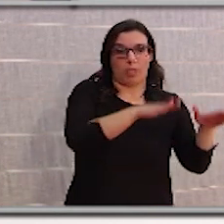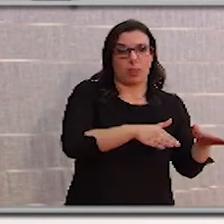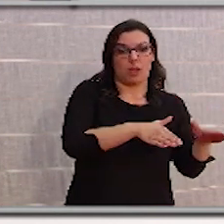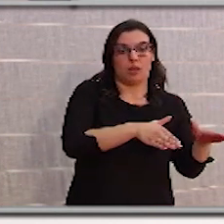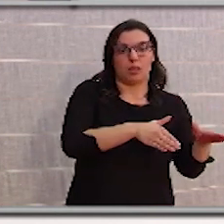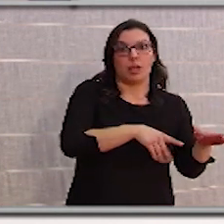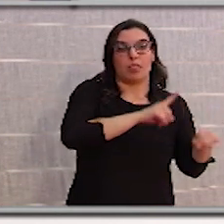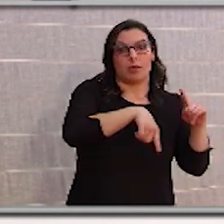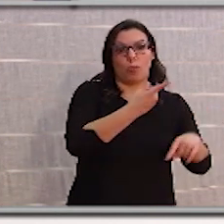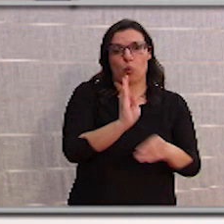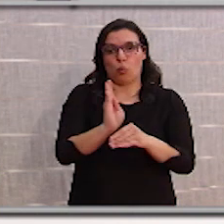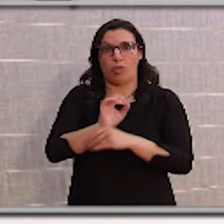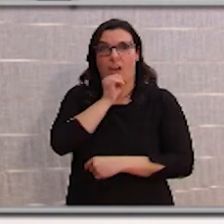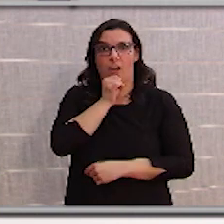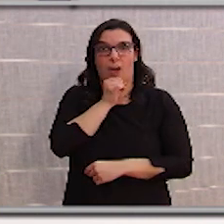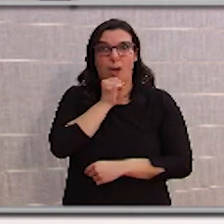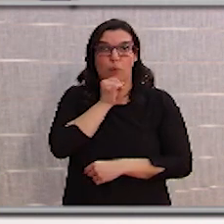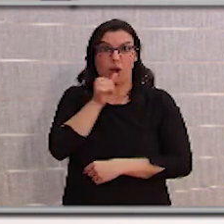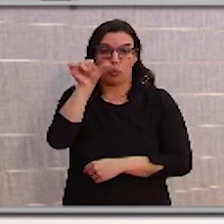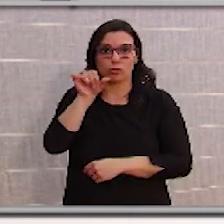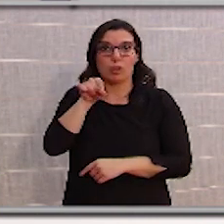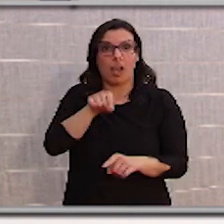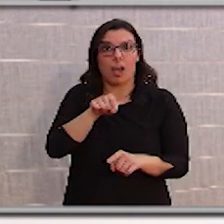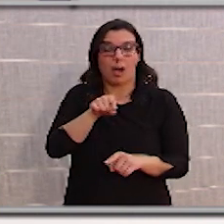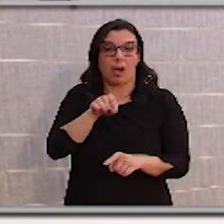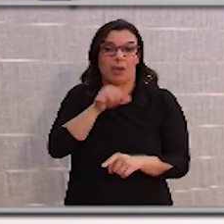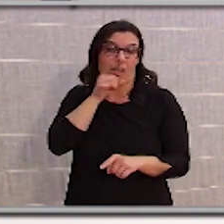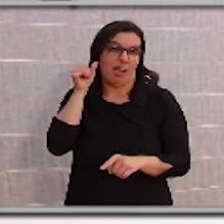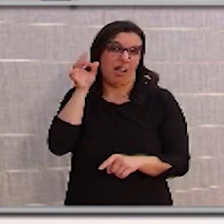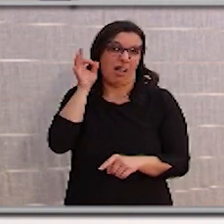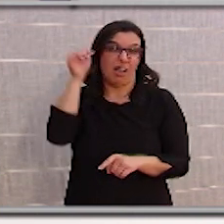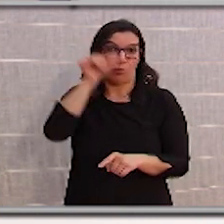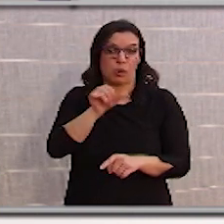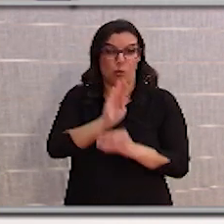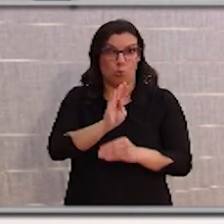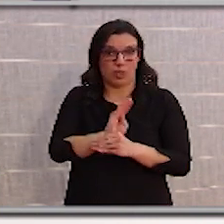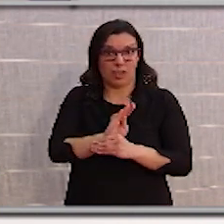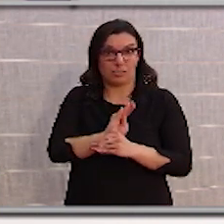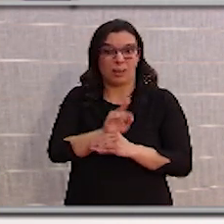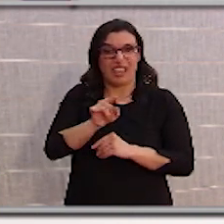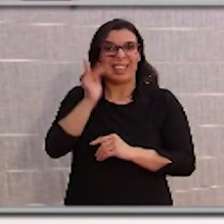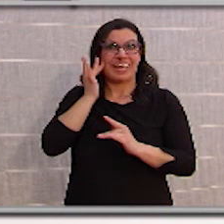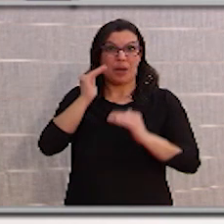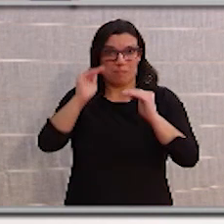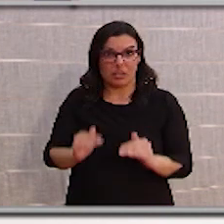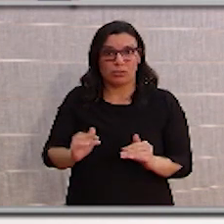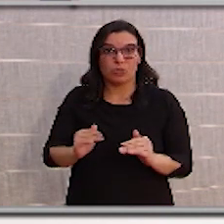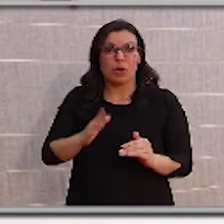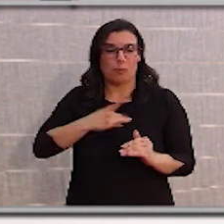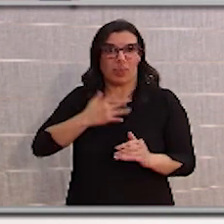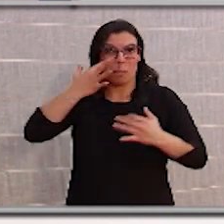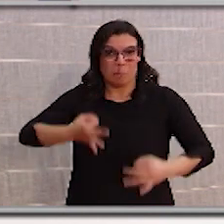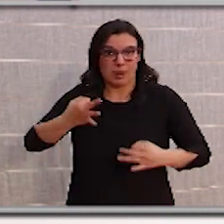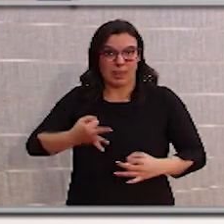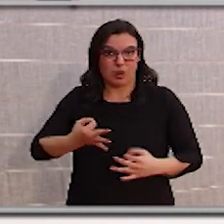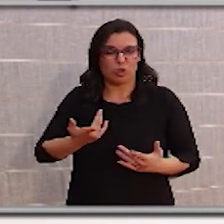donde probablemente las medidas higiénicas igual sean menores. Pero nosotros estamos dispuestos a tomar la medida, pero no nos parece la